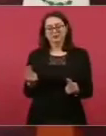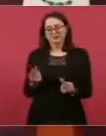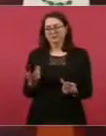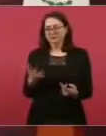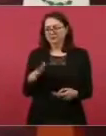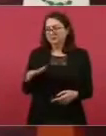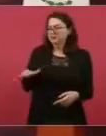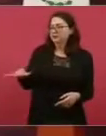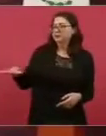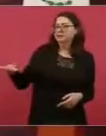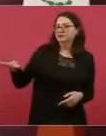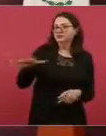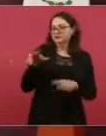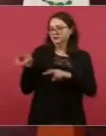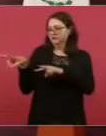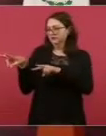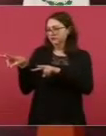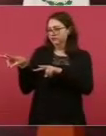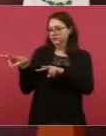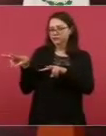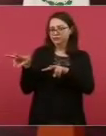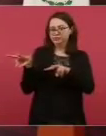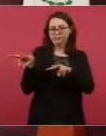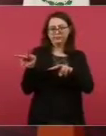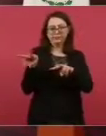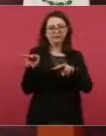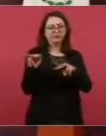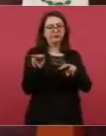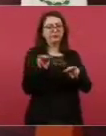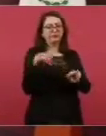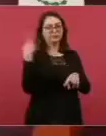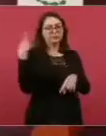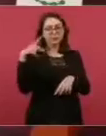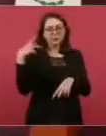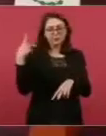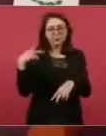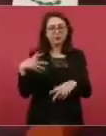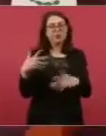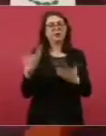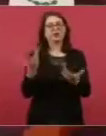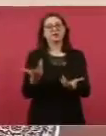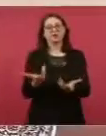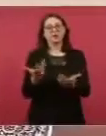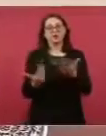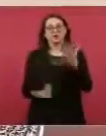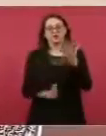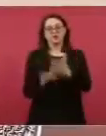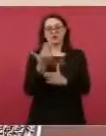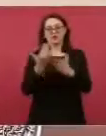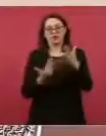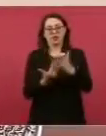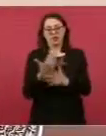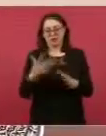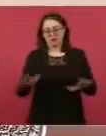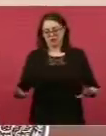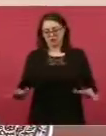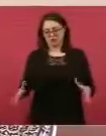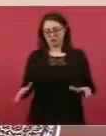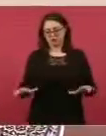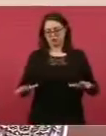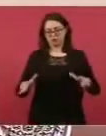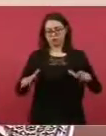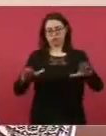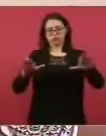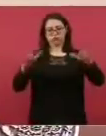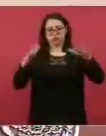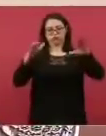el popo en la mañana, cuando sale uno